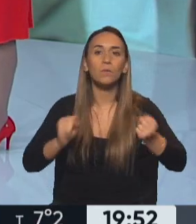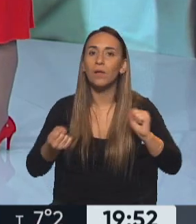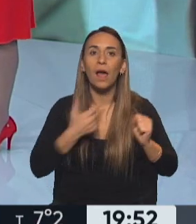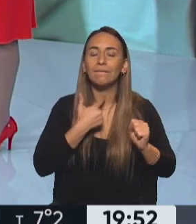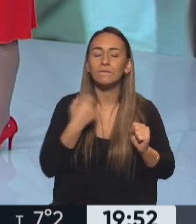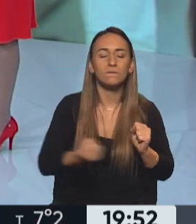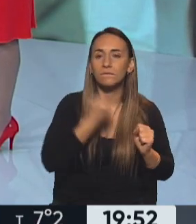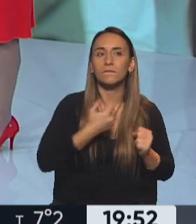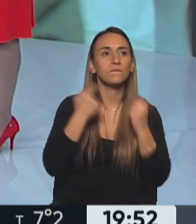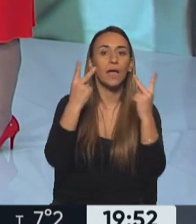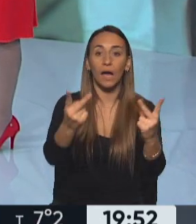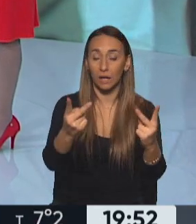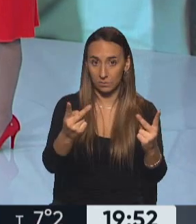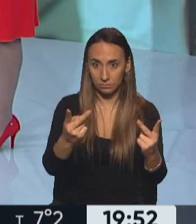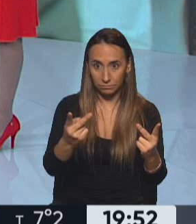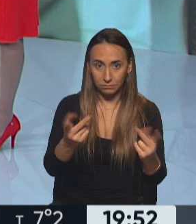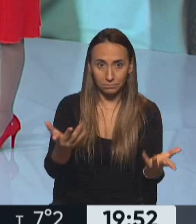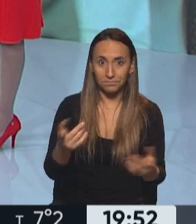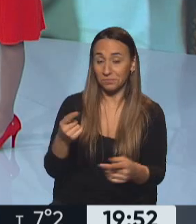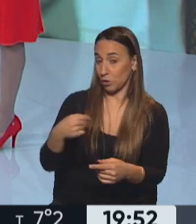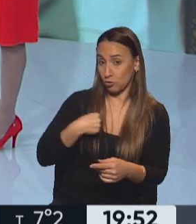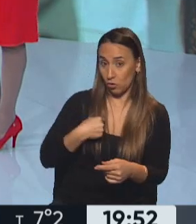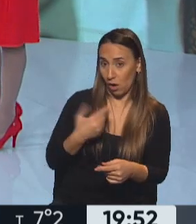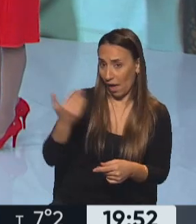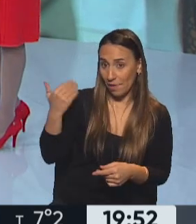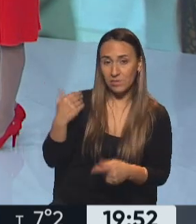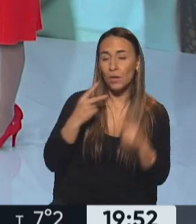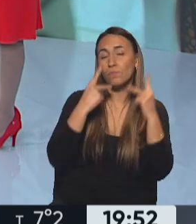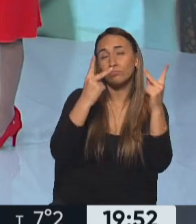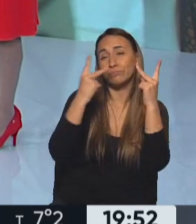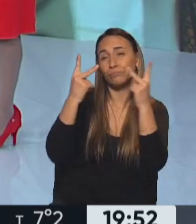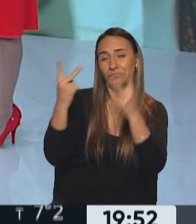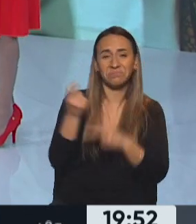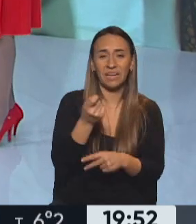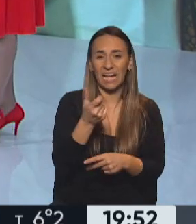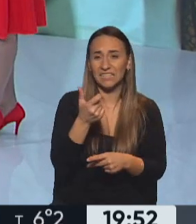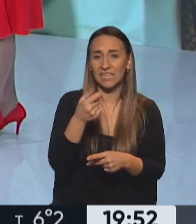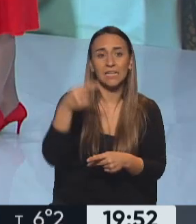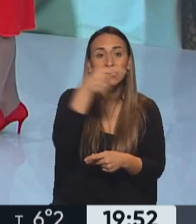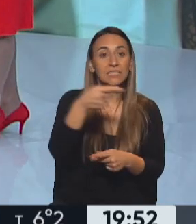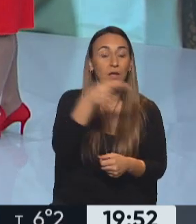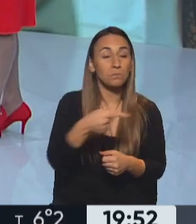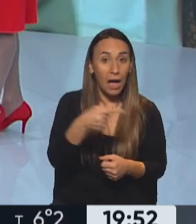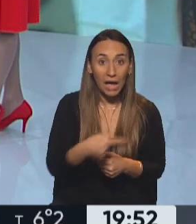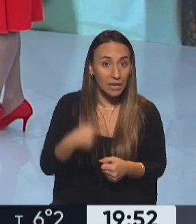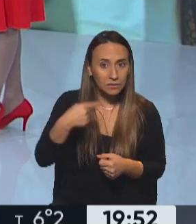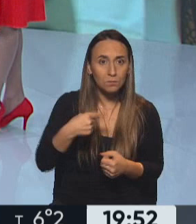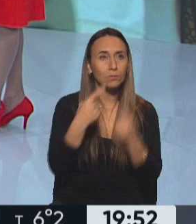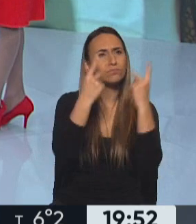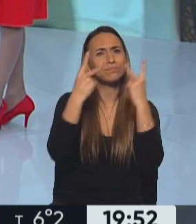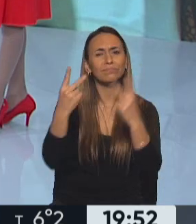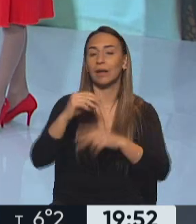por viajar. Usted no conoce mi vida anterior, pero en mi vida anterior yo viajaba aproximadamente todas las semanas a dar